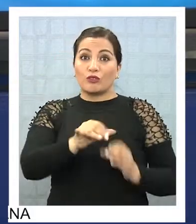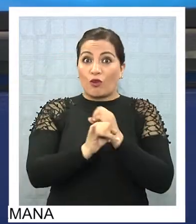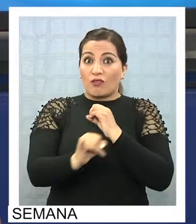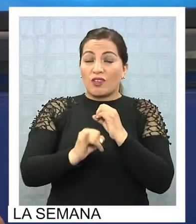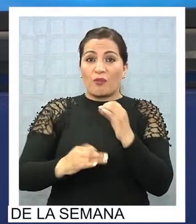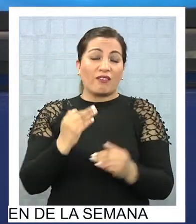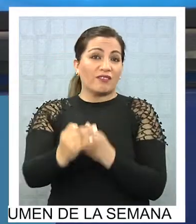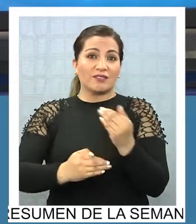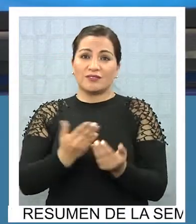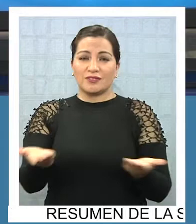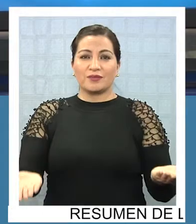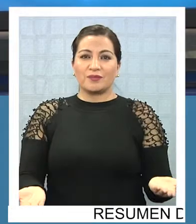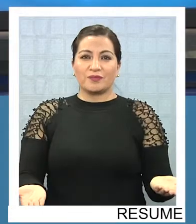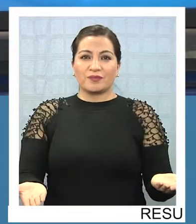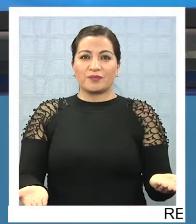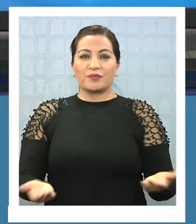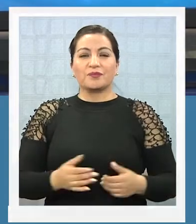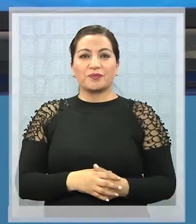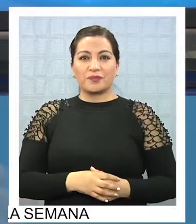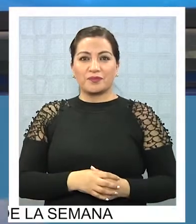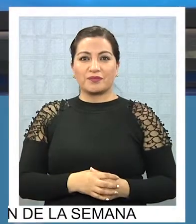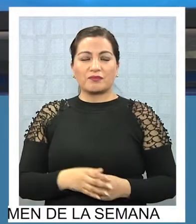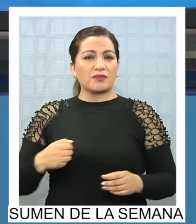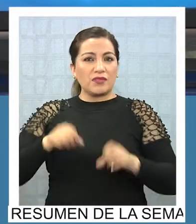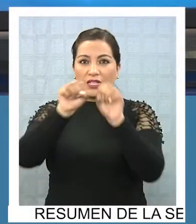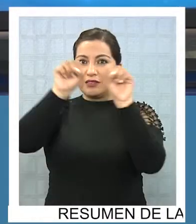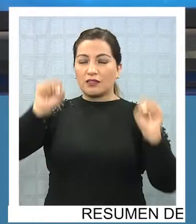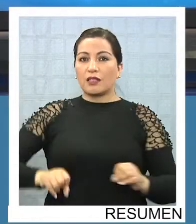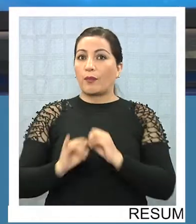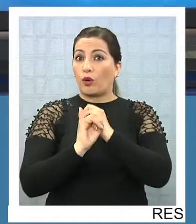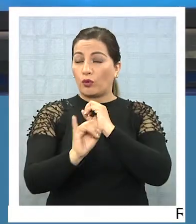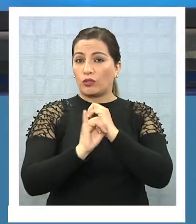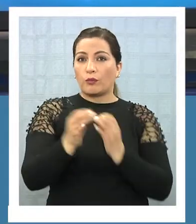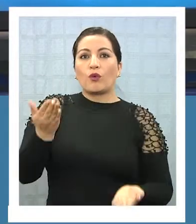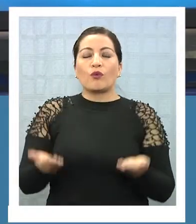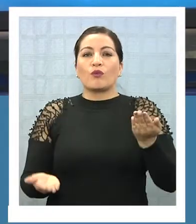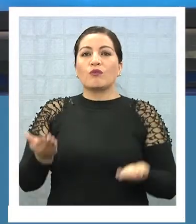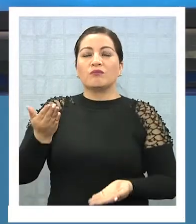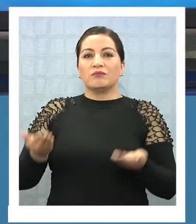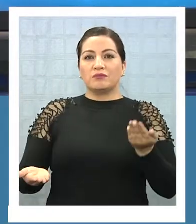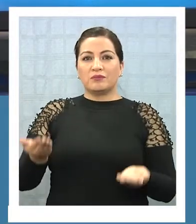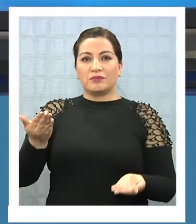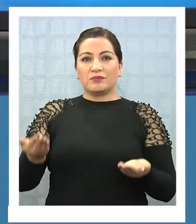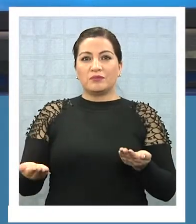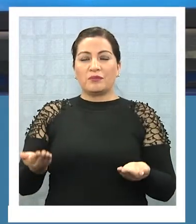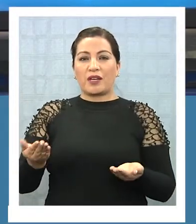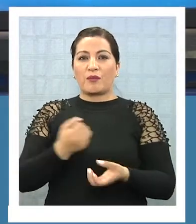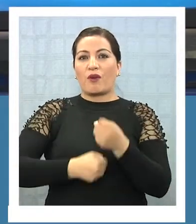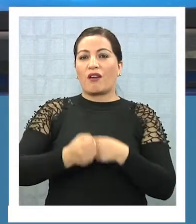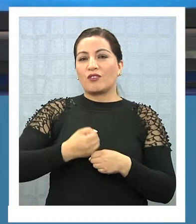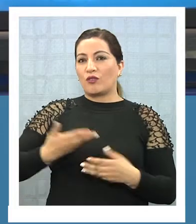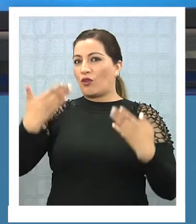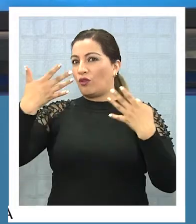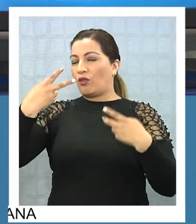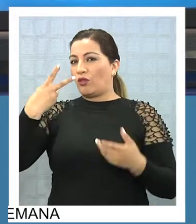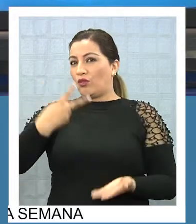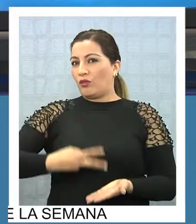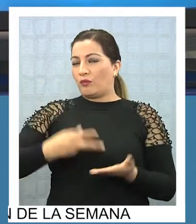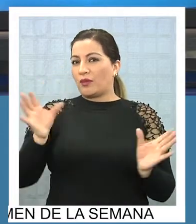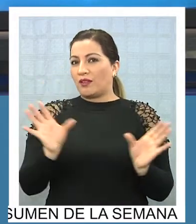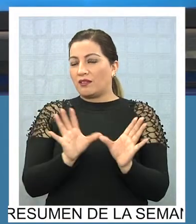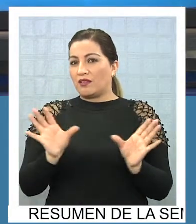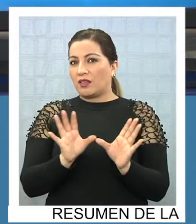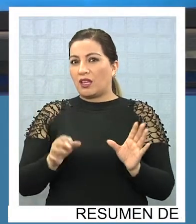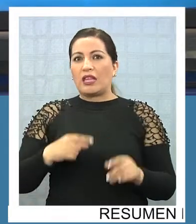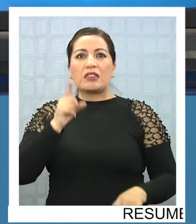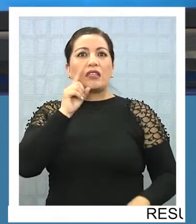uno pregunta cuáles son las lecciones de aprendizaje que ha tenido el sistema ONEMI, si comparamos con el terremoto de Copecura del 2010, indudablemente tenemos